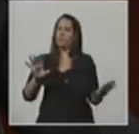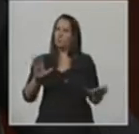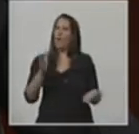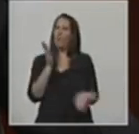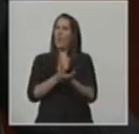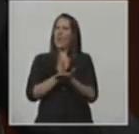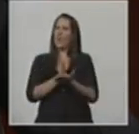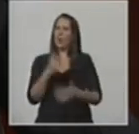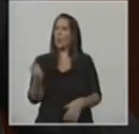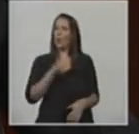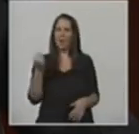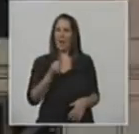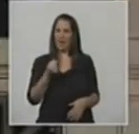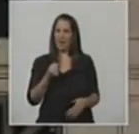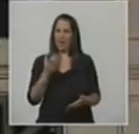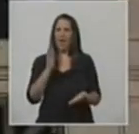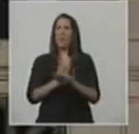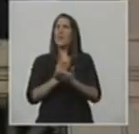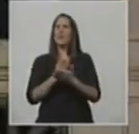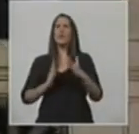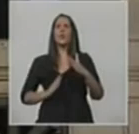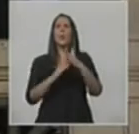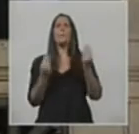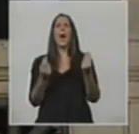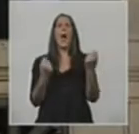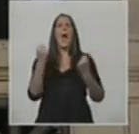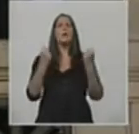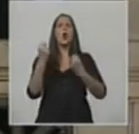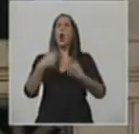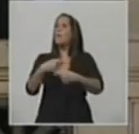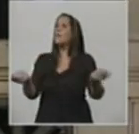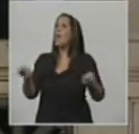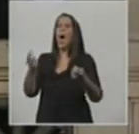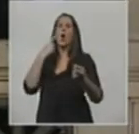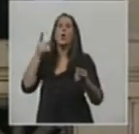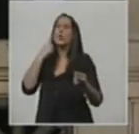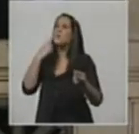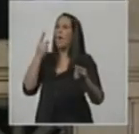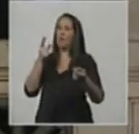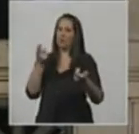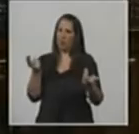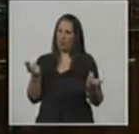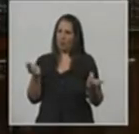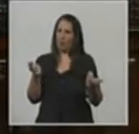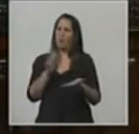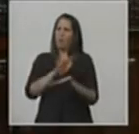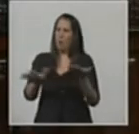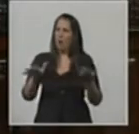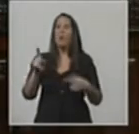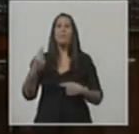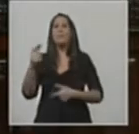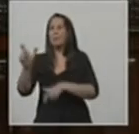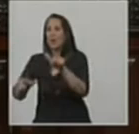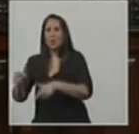necesidad central para poder desarrollar una economía del conocimiento y la innovación. Para cuidar a los que menos tienen,